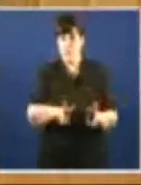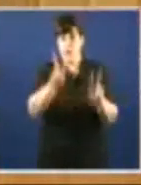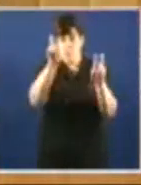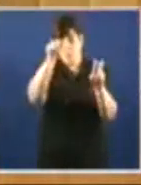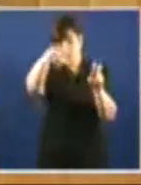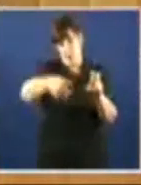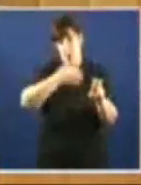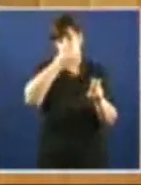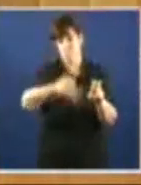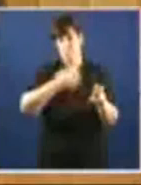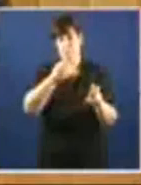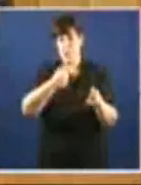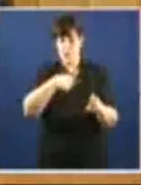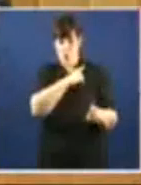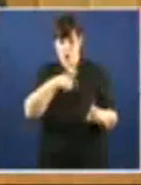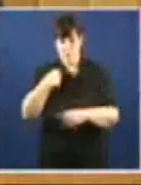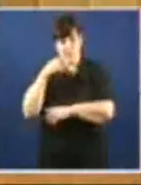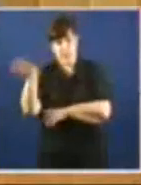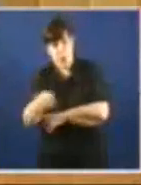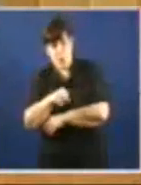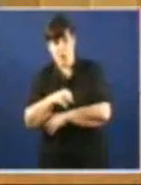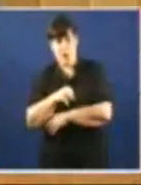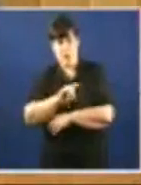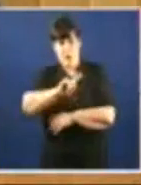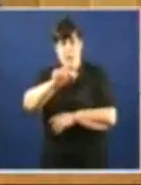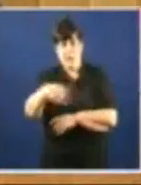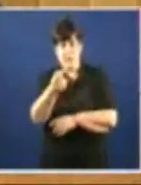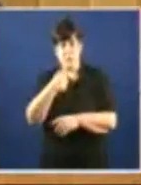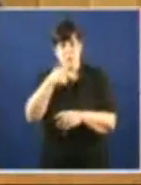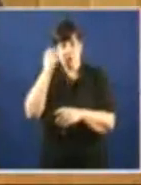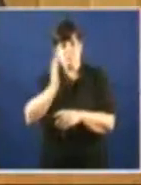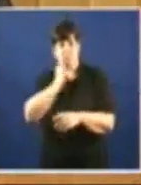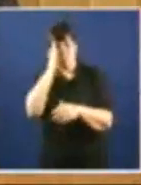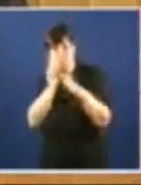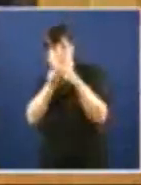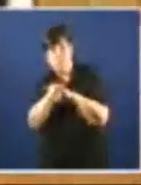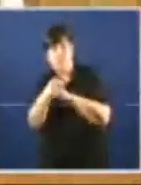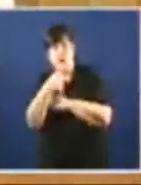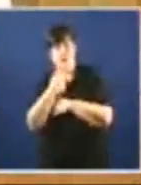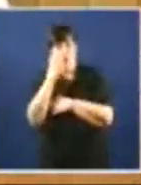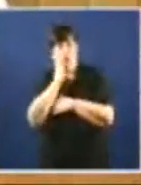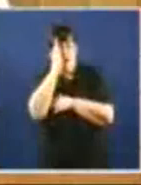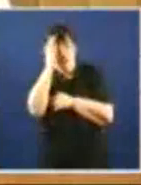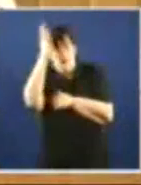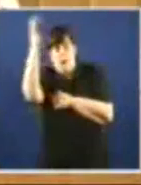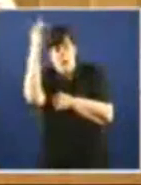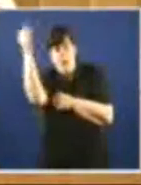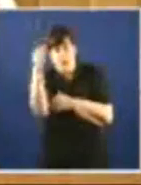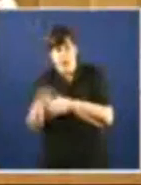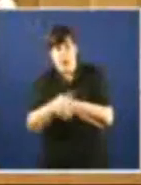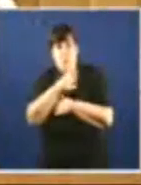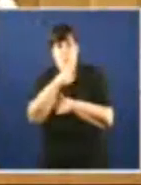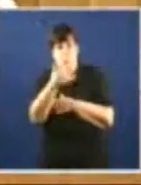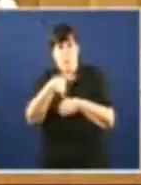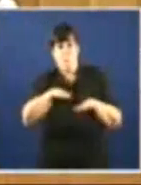Oxe e despois de Iteime e tiven un pesadelo tiven un pesadelo que era un paralelismo entre o